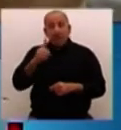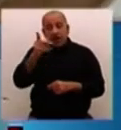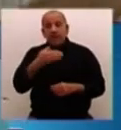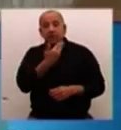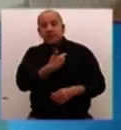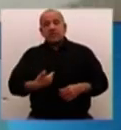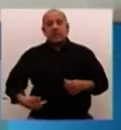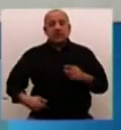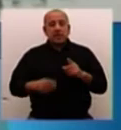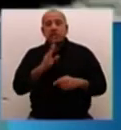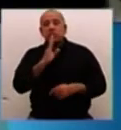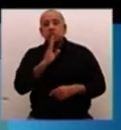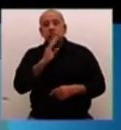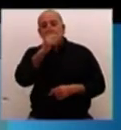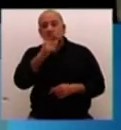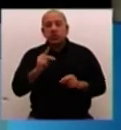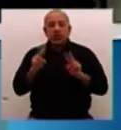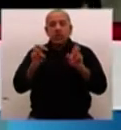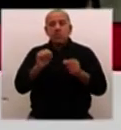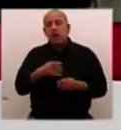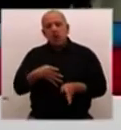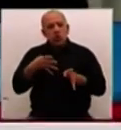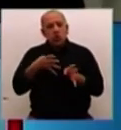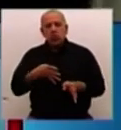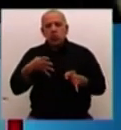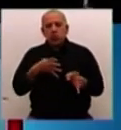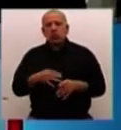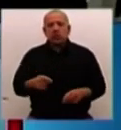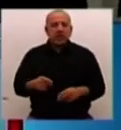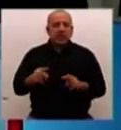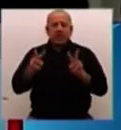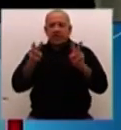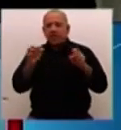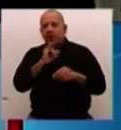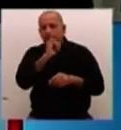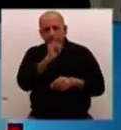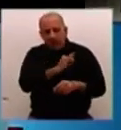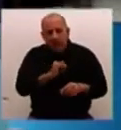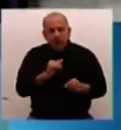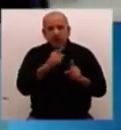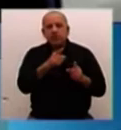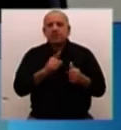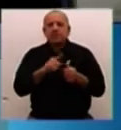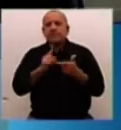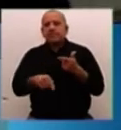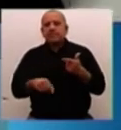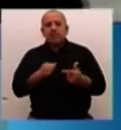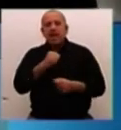por su lucha por la paz, dijo eso el Comité Nobel. También hubo cuestionamientos en el año 2012,